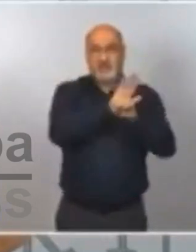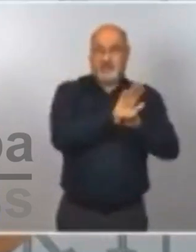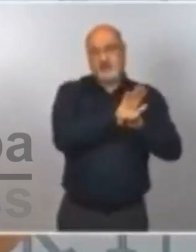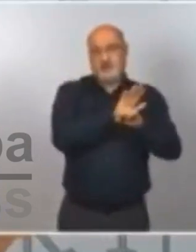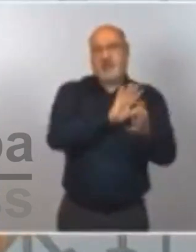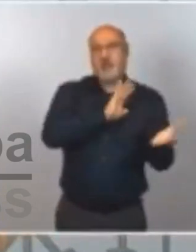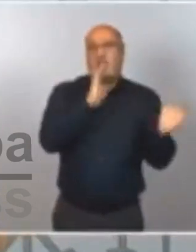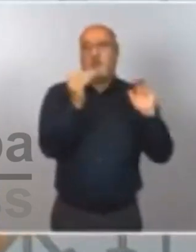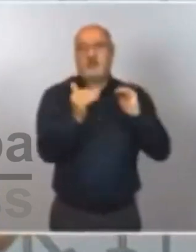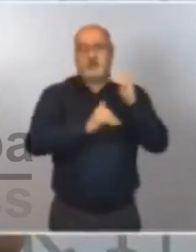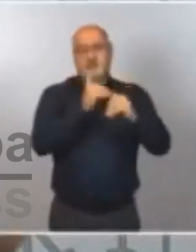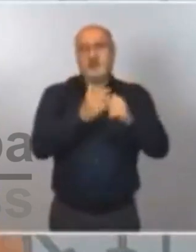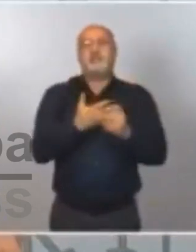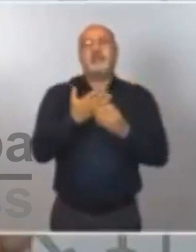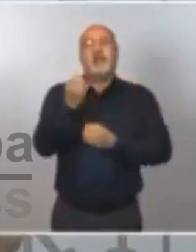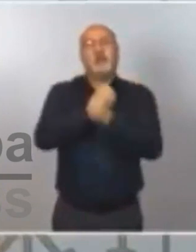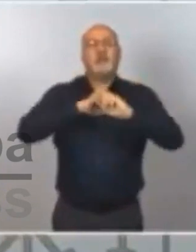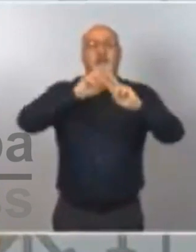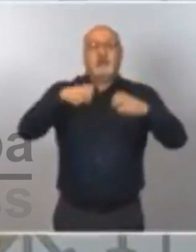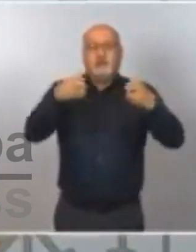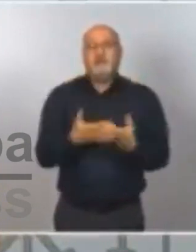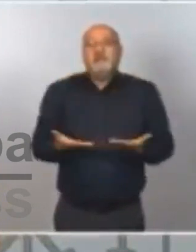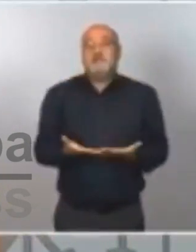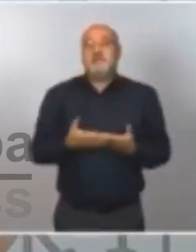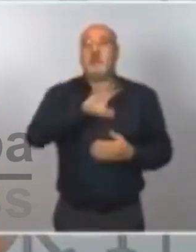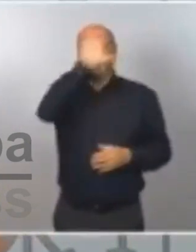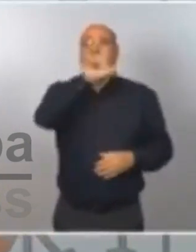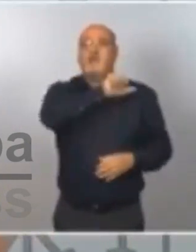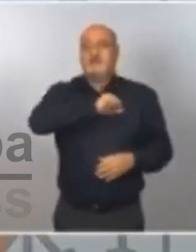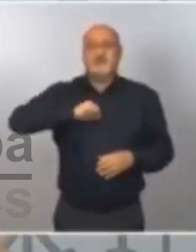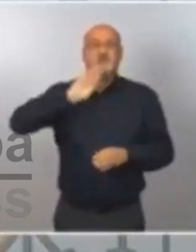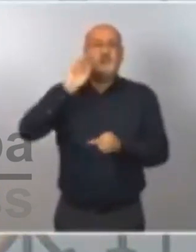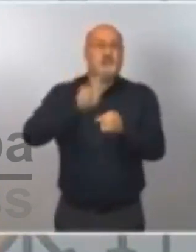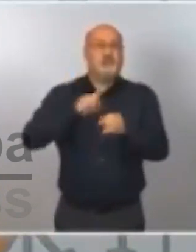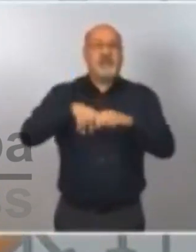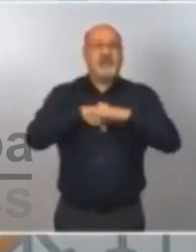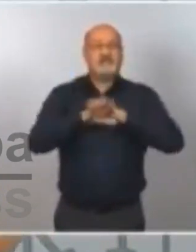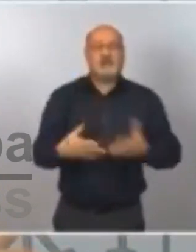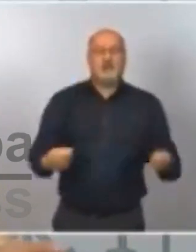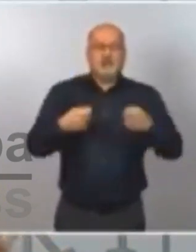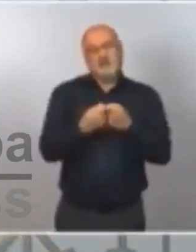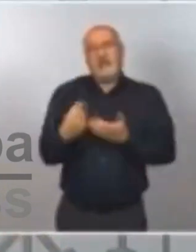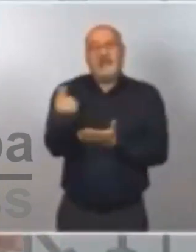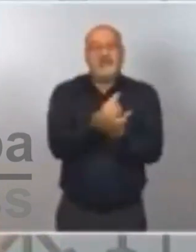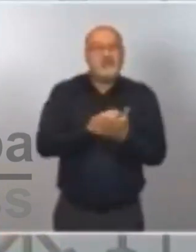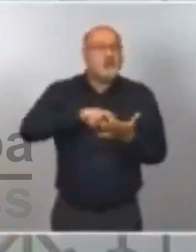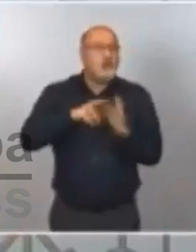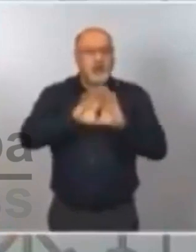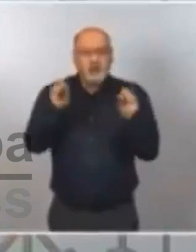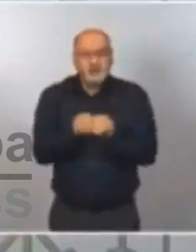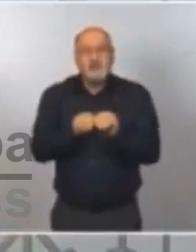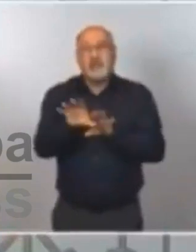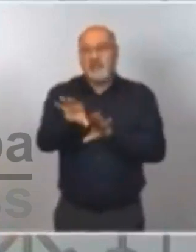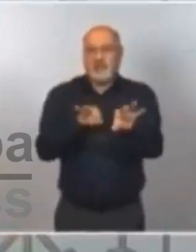recuperación económica, con la participación de las comunidades autónomas en la gestión, en el diseño, en la elección. De los